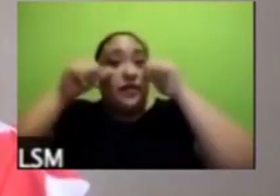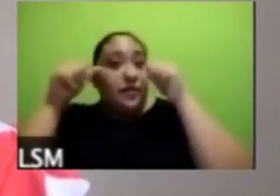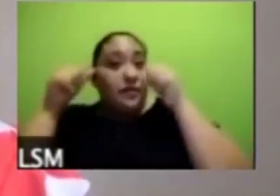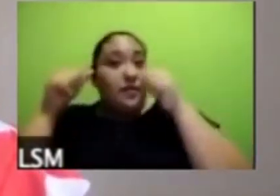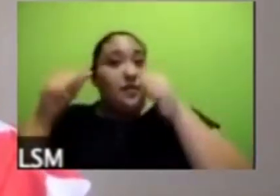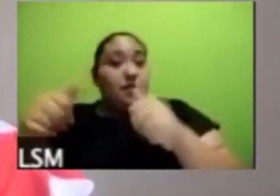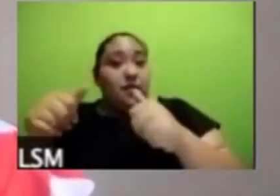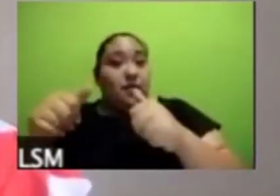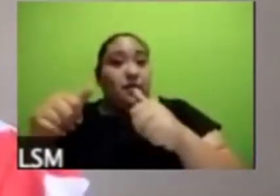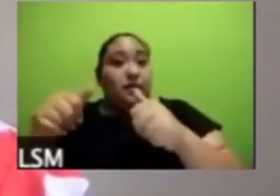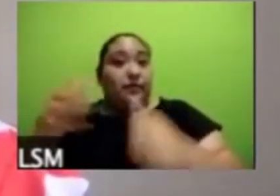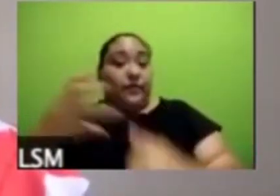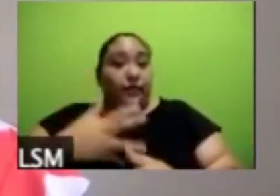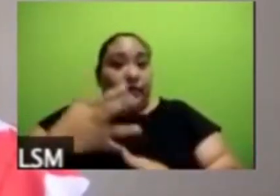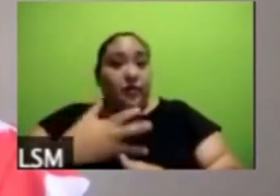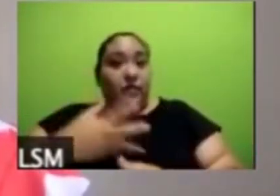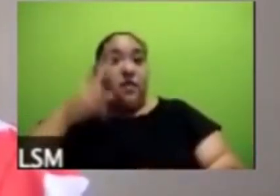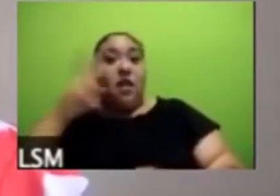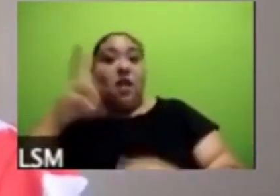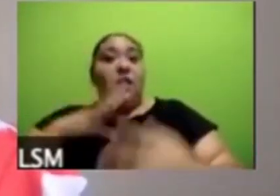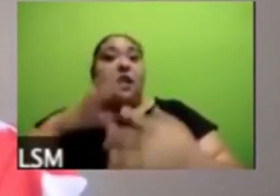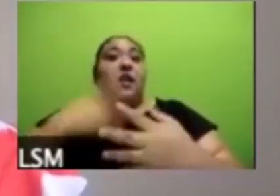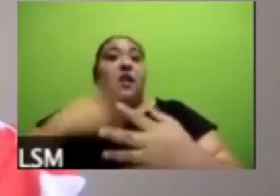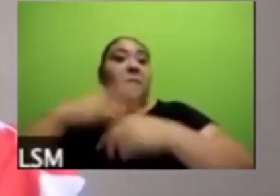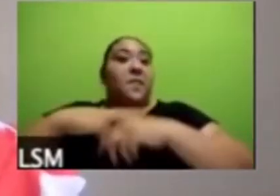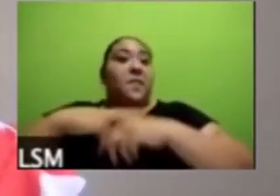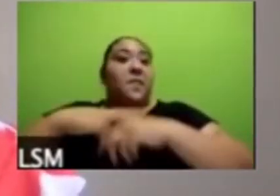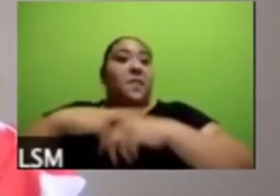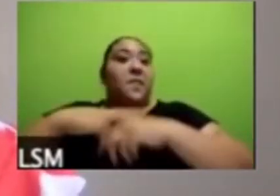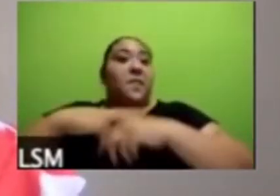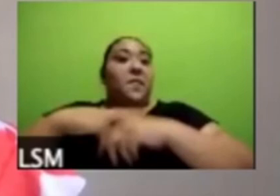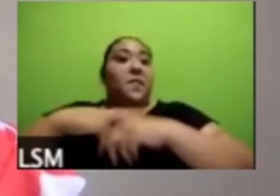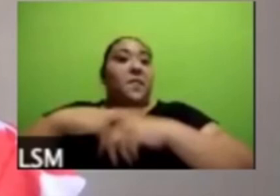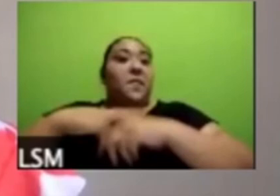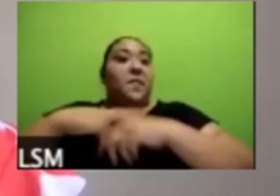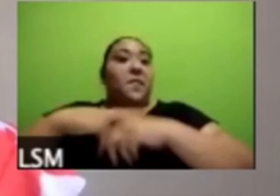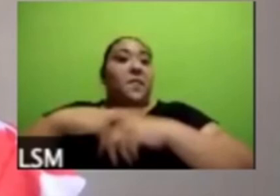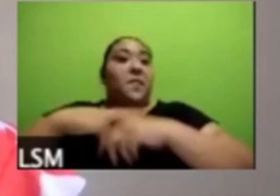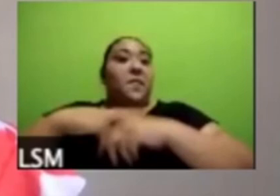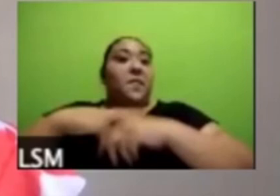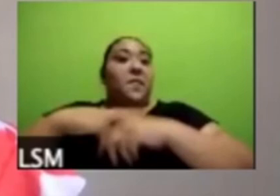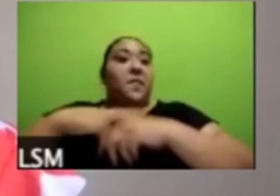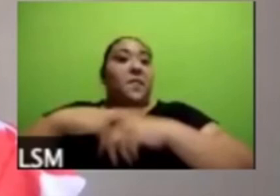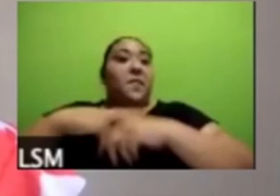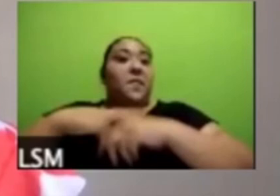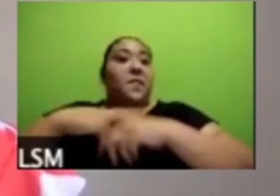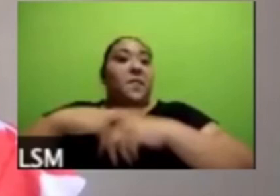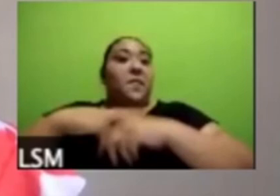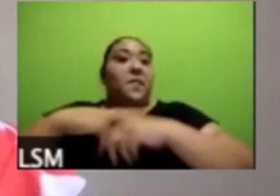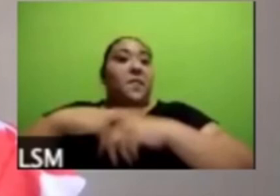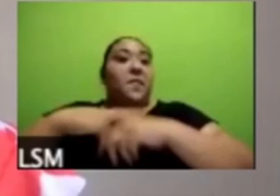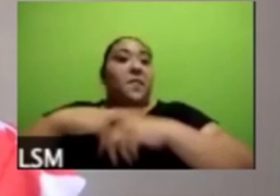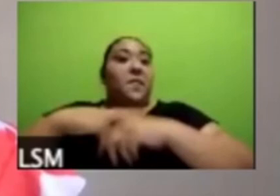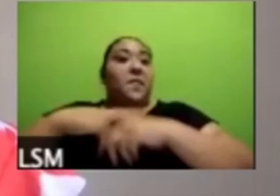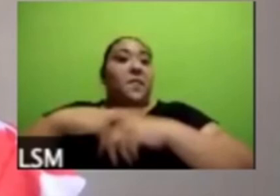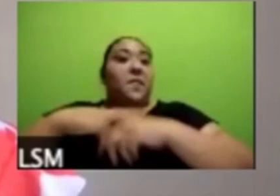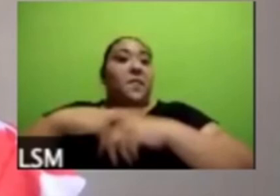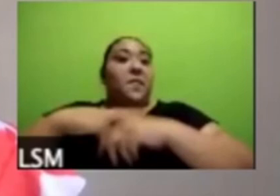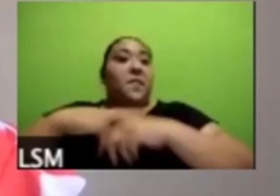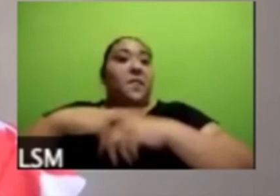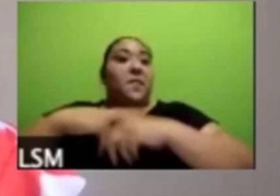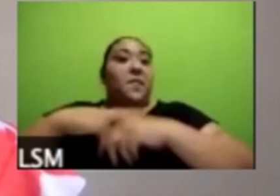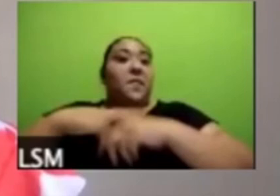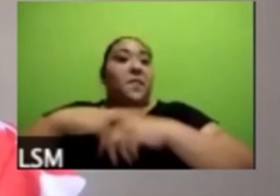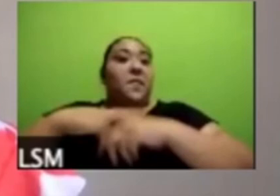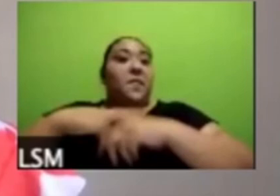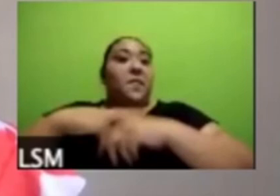que haber mayor atención por parte del sector salud al tema de salud mental hay muchos lugares en México donde no